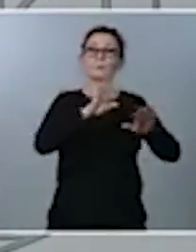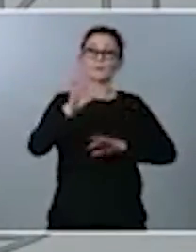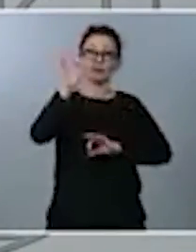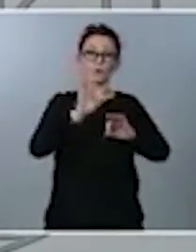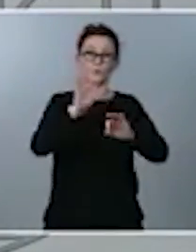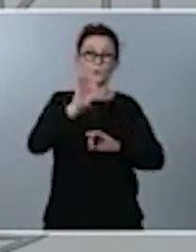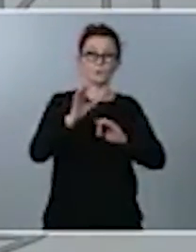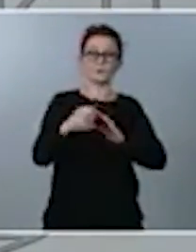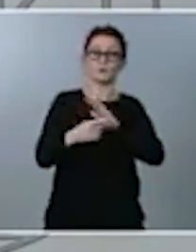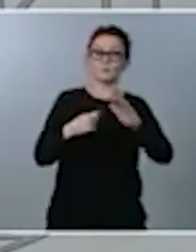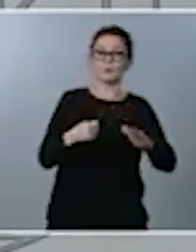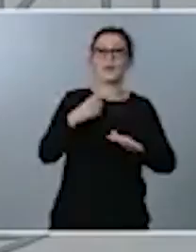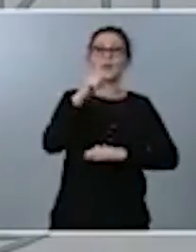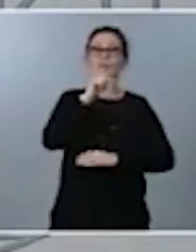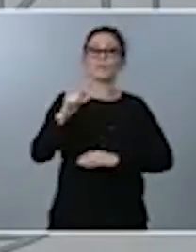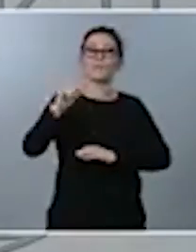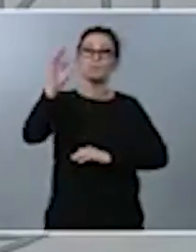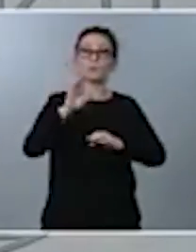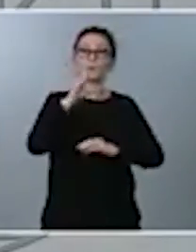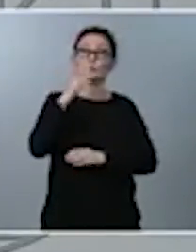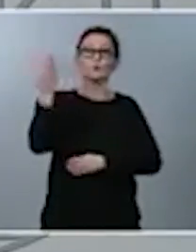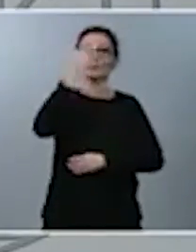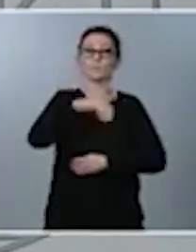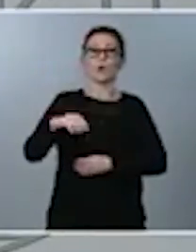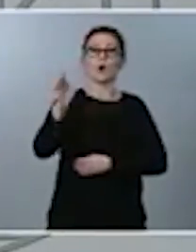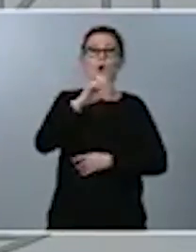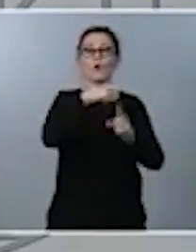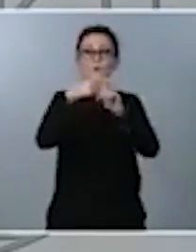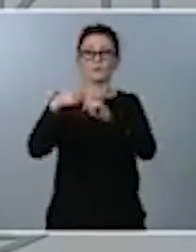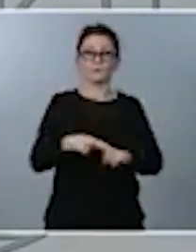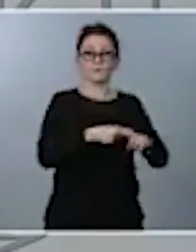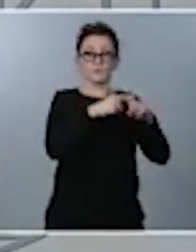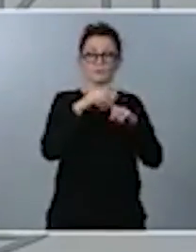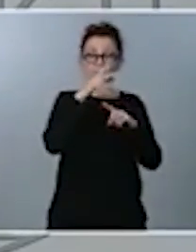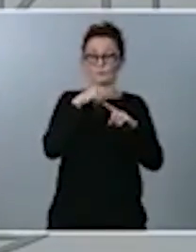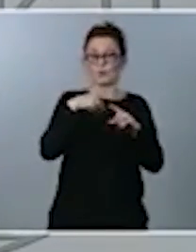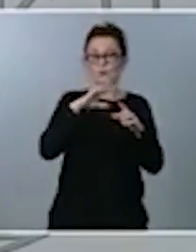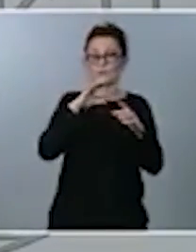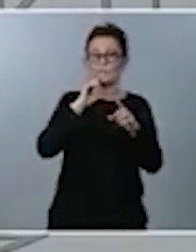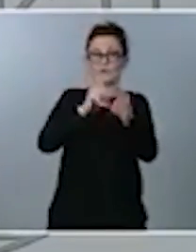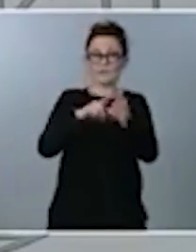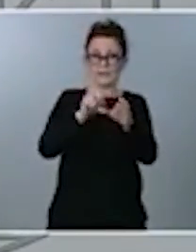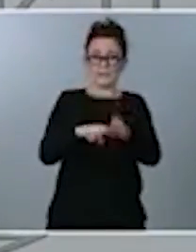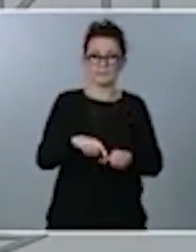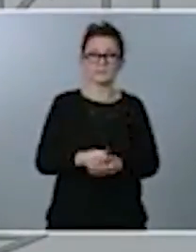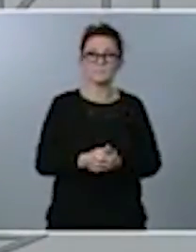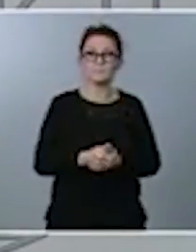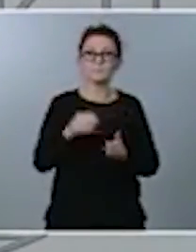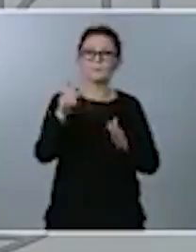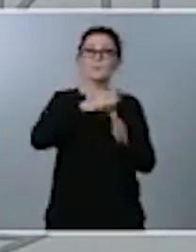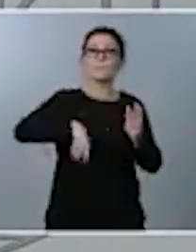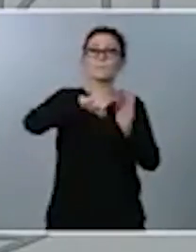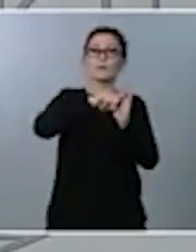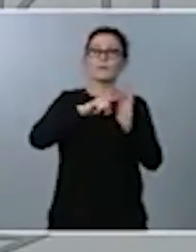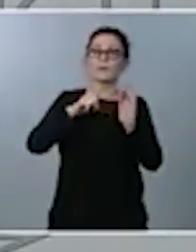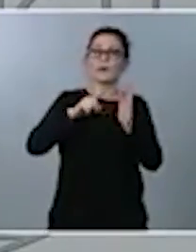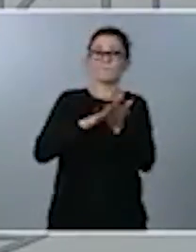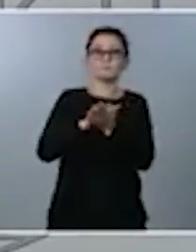% por plusvalía o dividendos generados por las filiales. Una medida que afecta a grandes empresas y